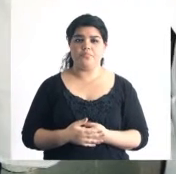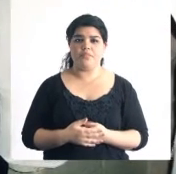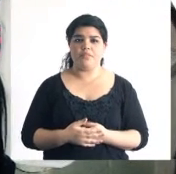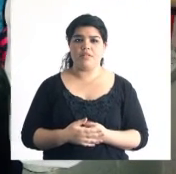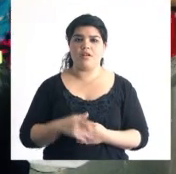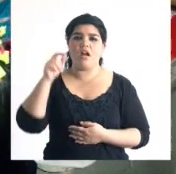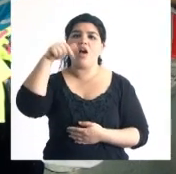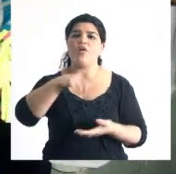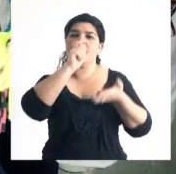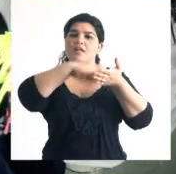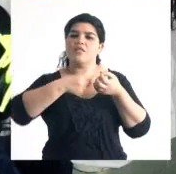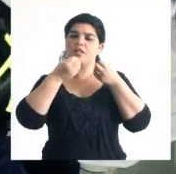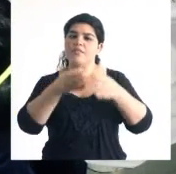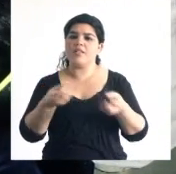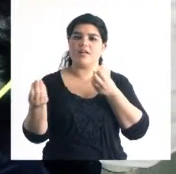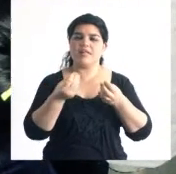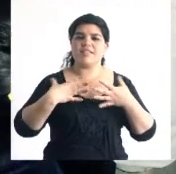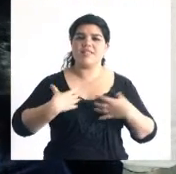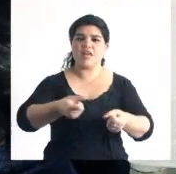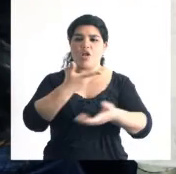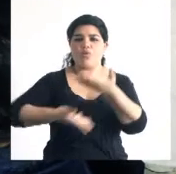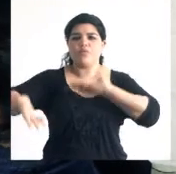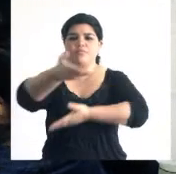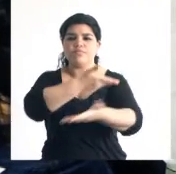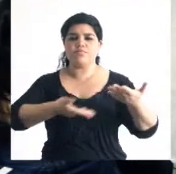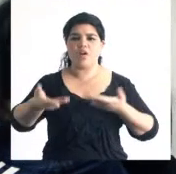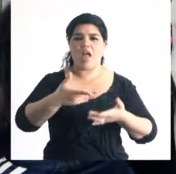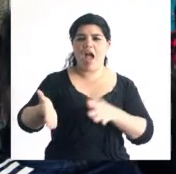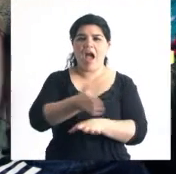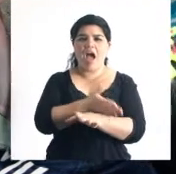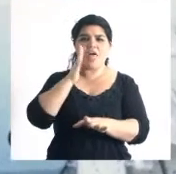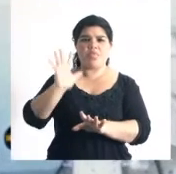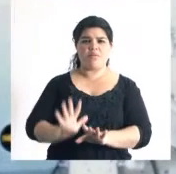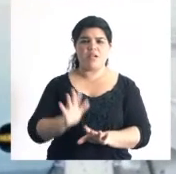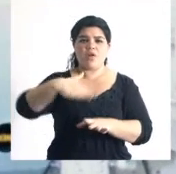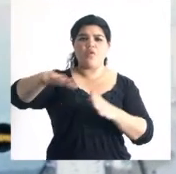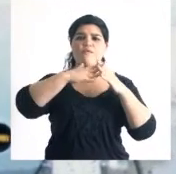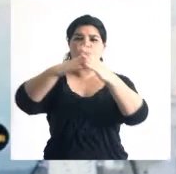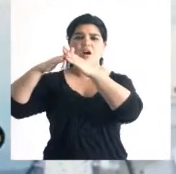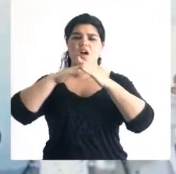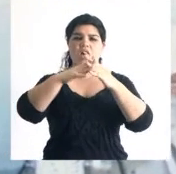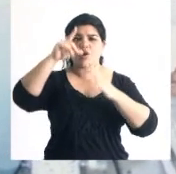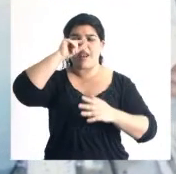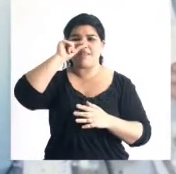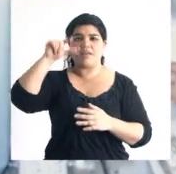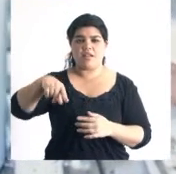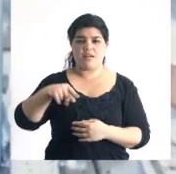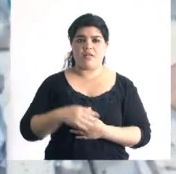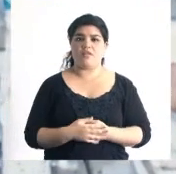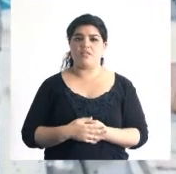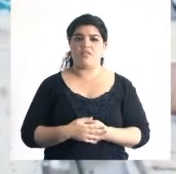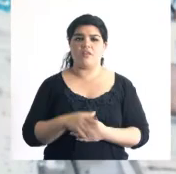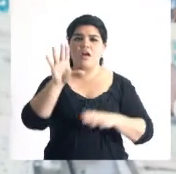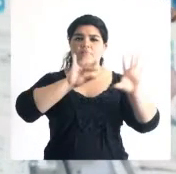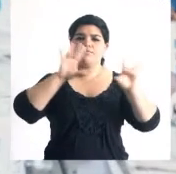Se abre la inscripción para un proyecto de salud comunitaria de promoción y prevención de la comunidad del barrio Álvarez Condarco de las Heras.